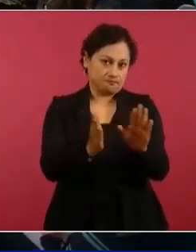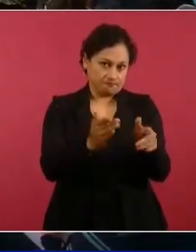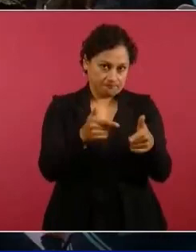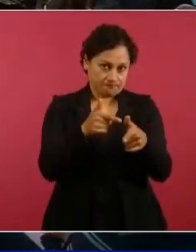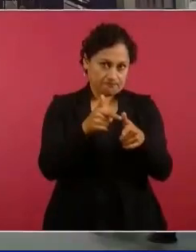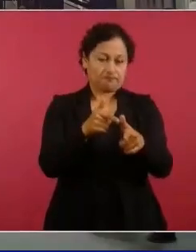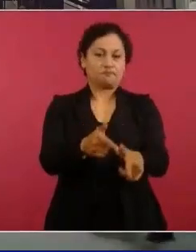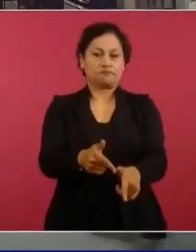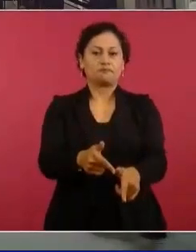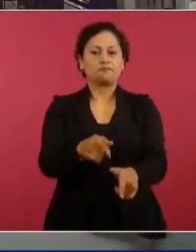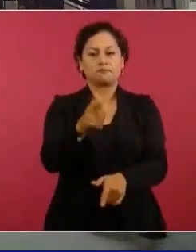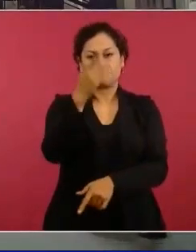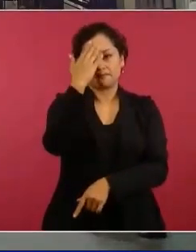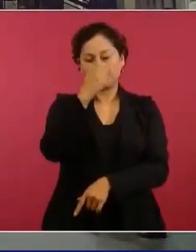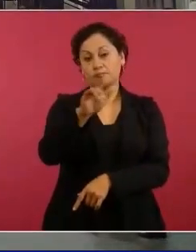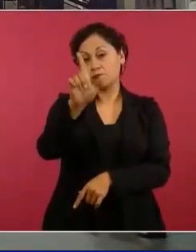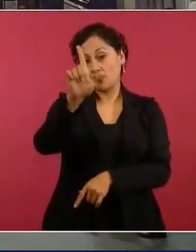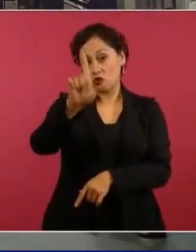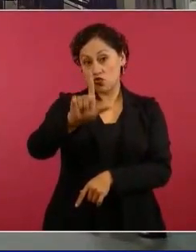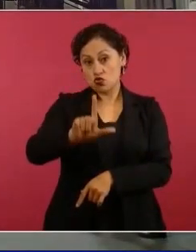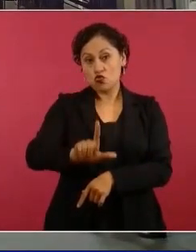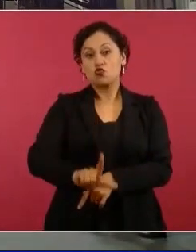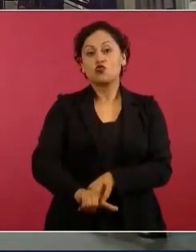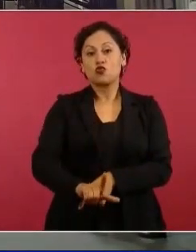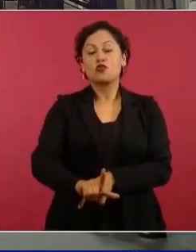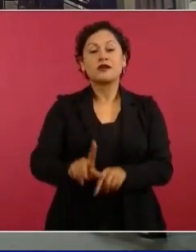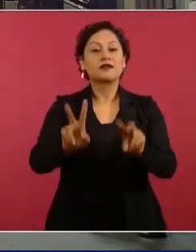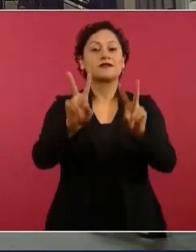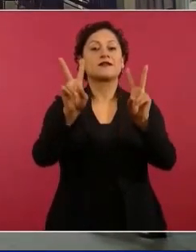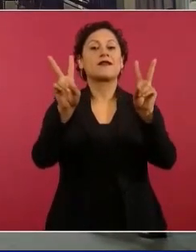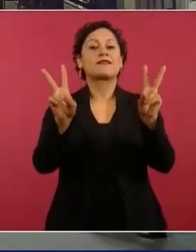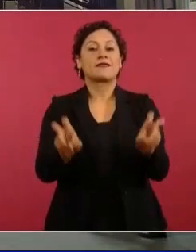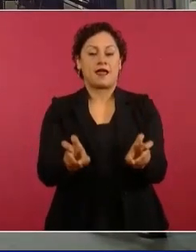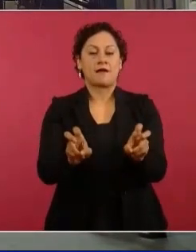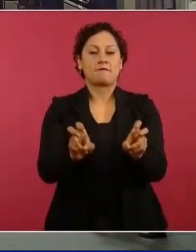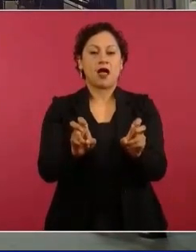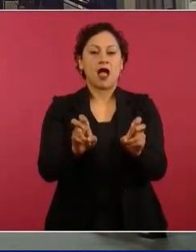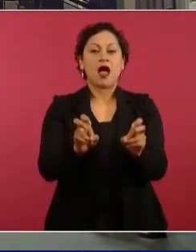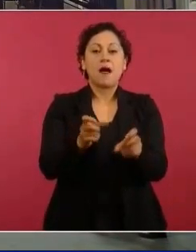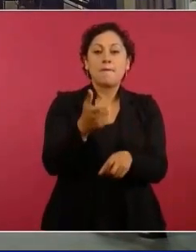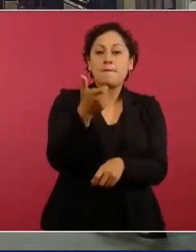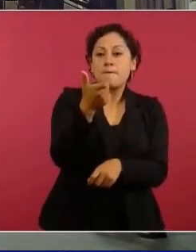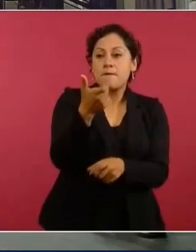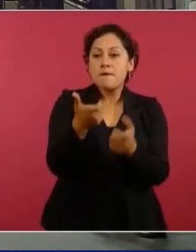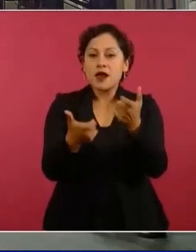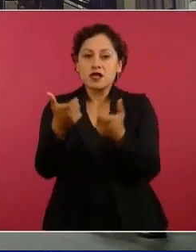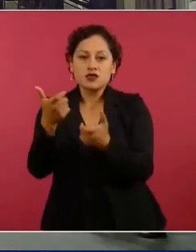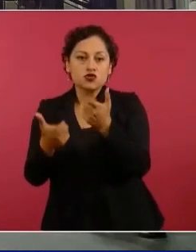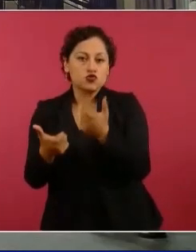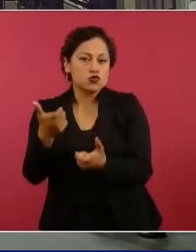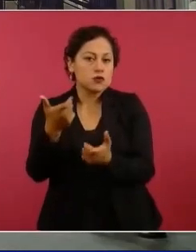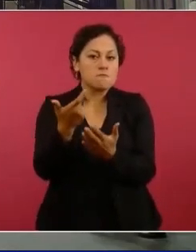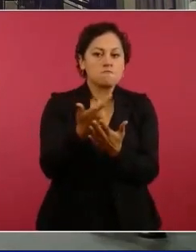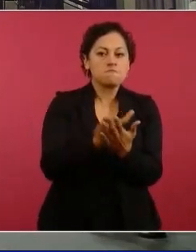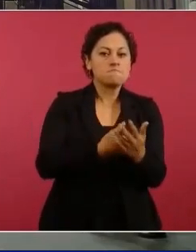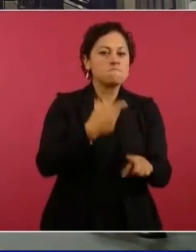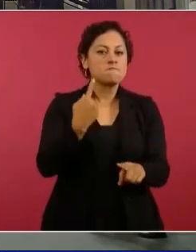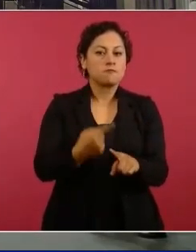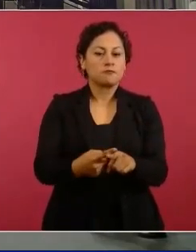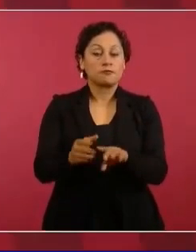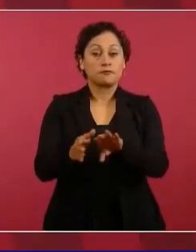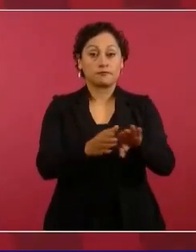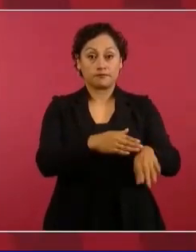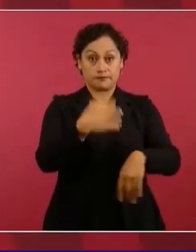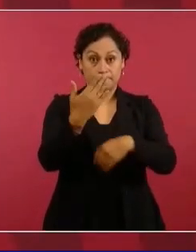como todos los lunes, a ver quiénes tienen los precios. El próximo lunes, 3 de